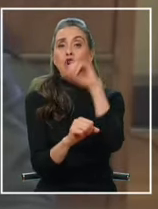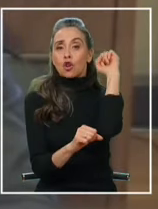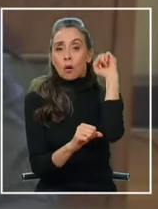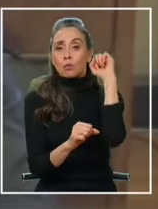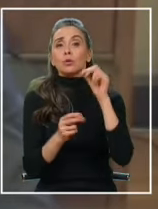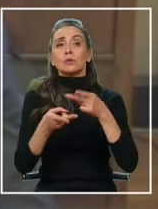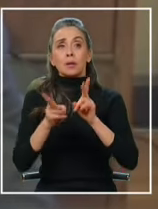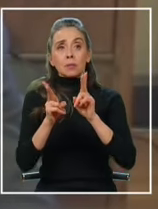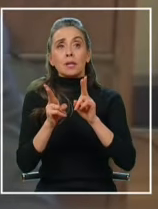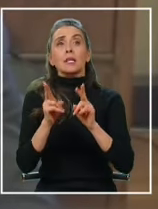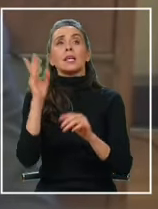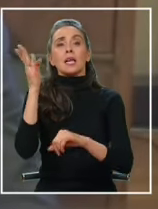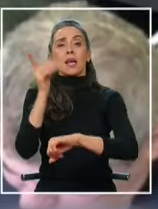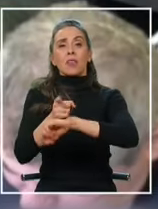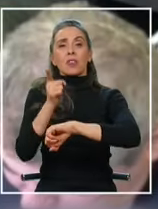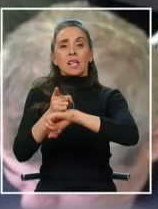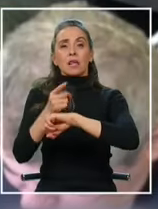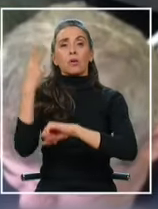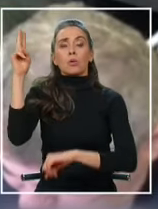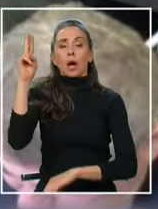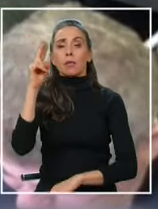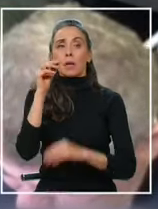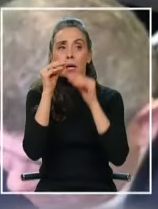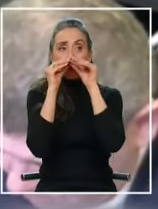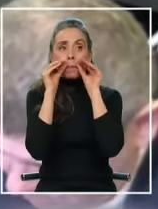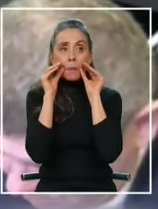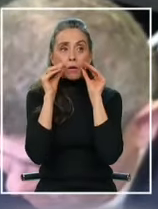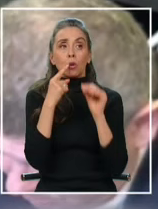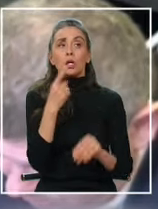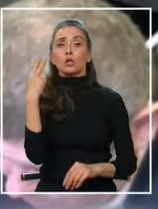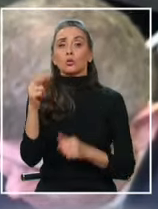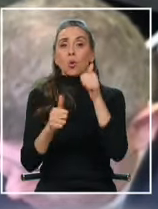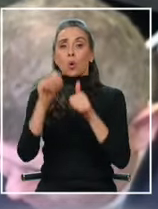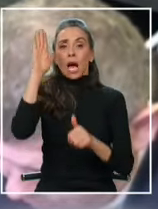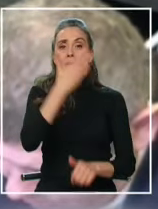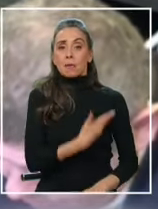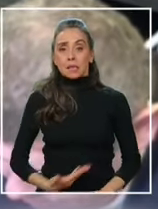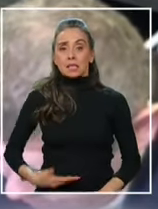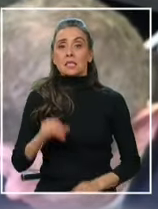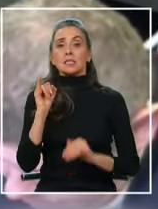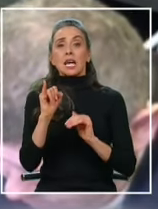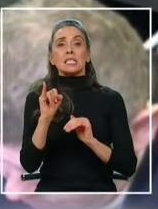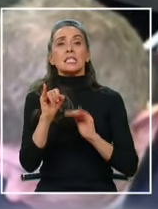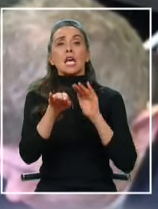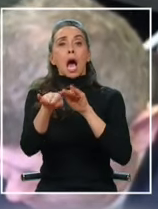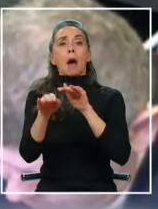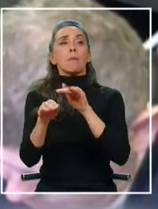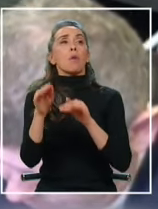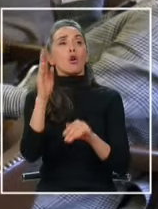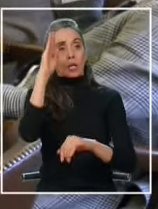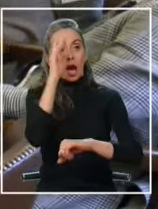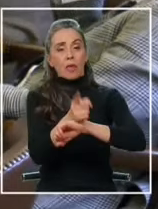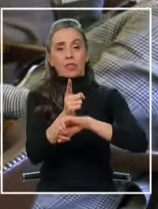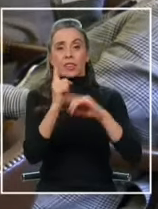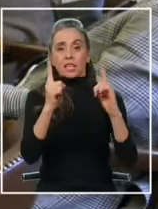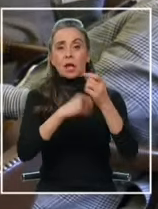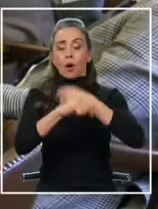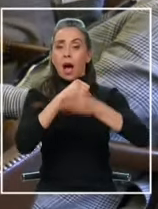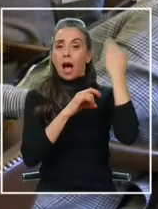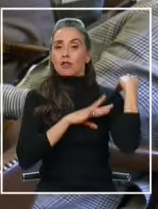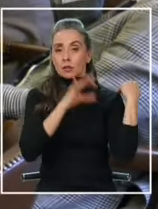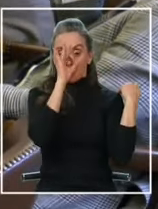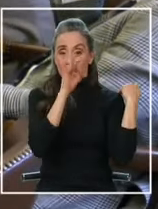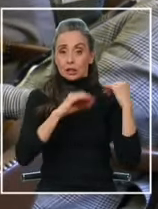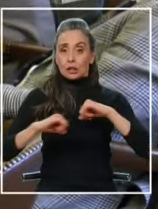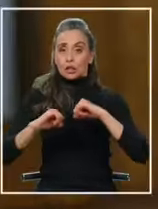legitimado el régimen dictatorial de Maduro su candidata presidencial sí apoya dictaduras particularmente la chilena Fue tensa la